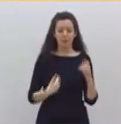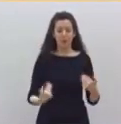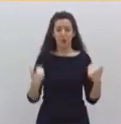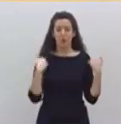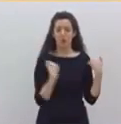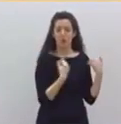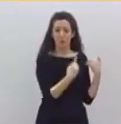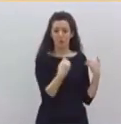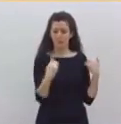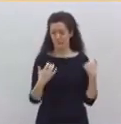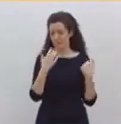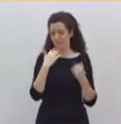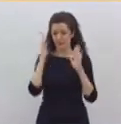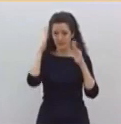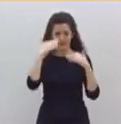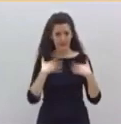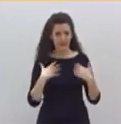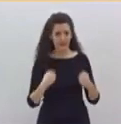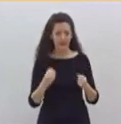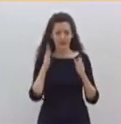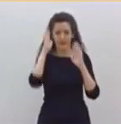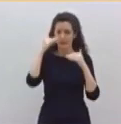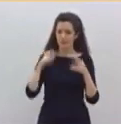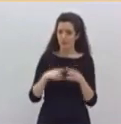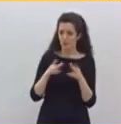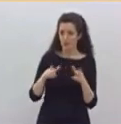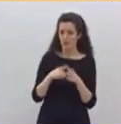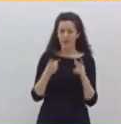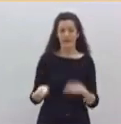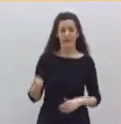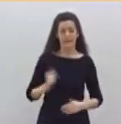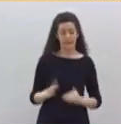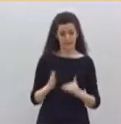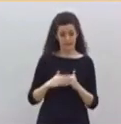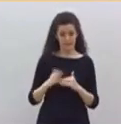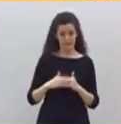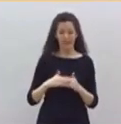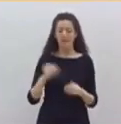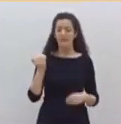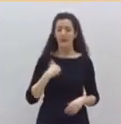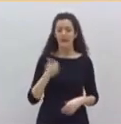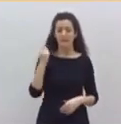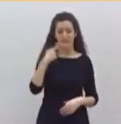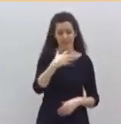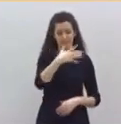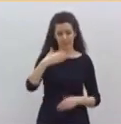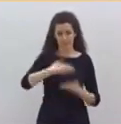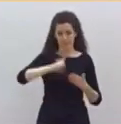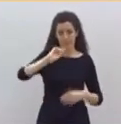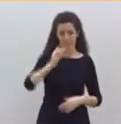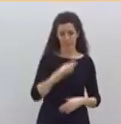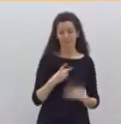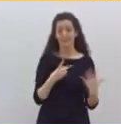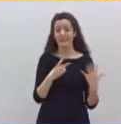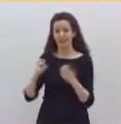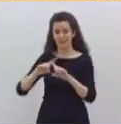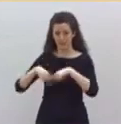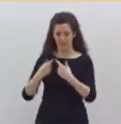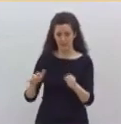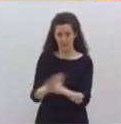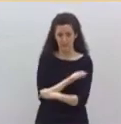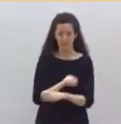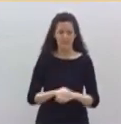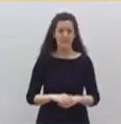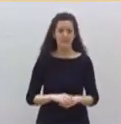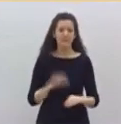sanitaria, la atención social, las rentas mínimas, que ya están dando 1.500 millones de euros a 700.000 familias, la ayuda a empresas y autónomos, de